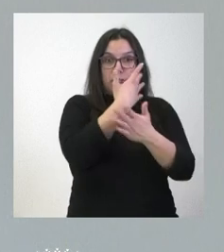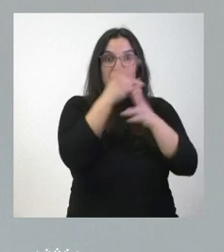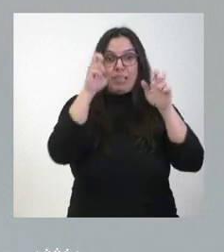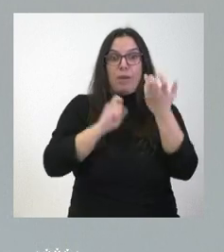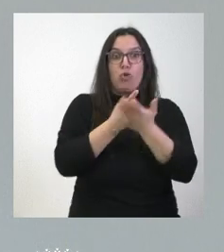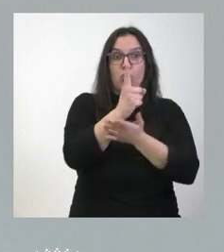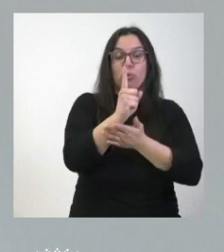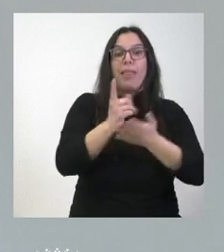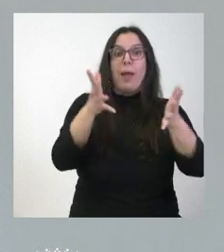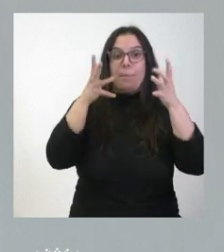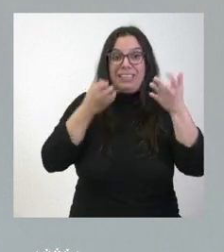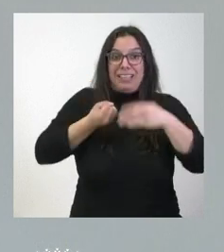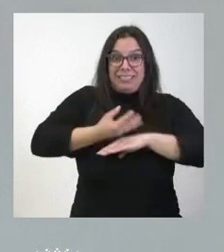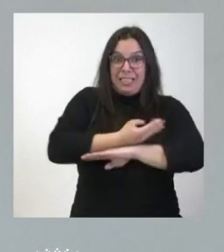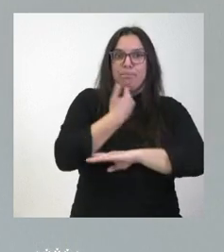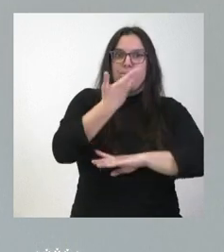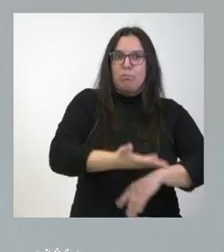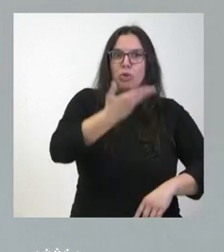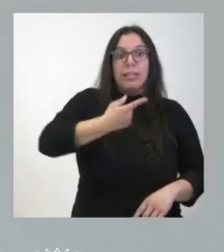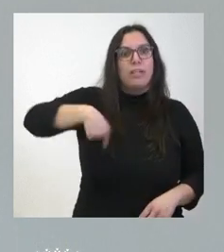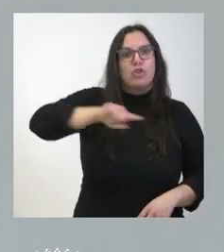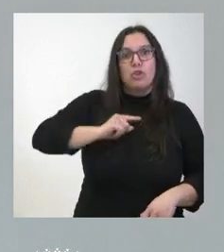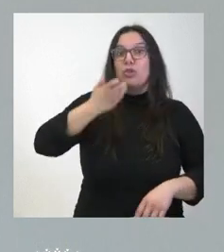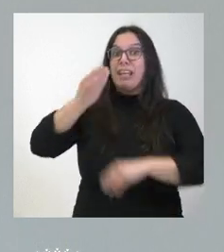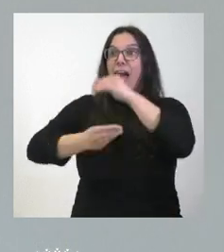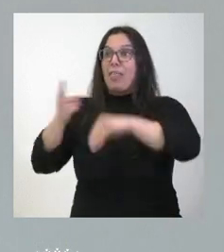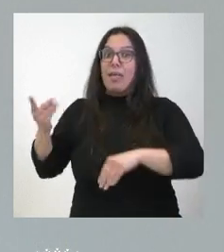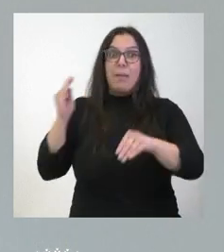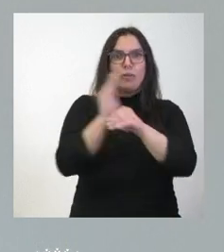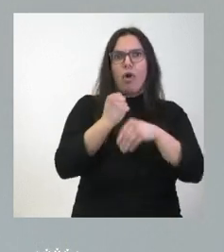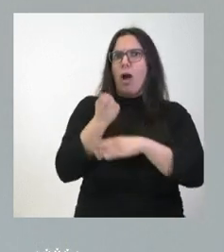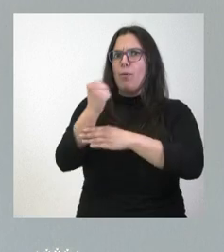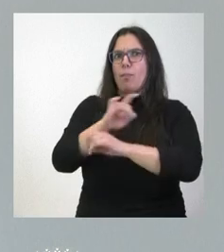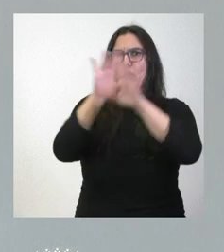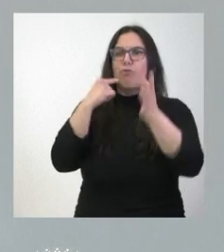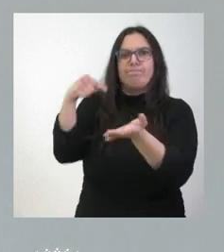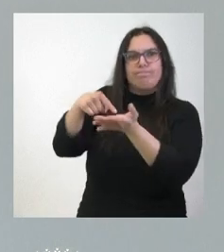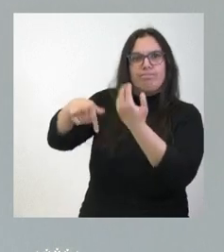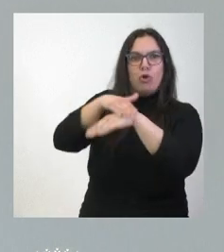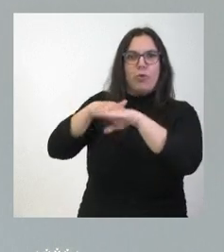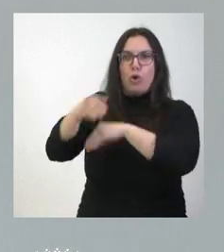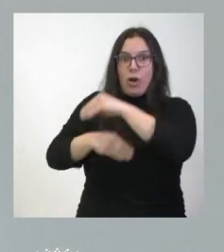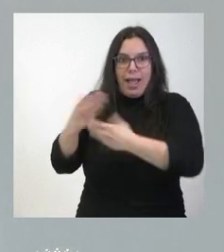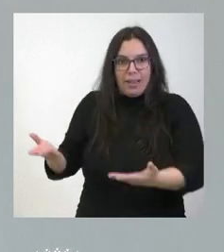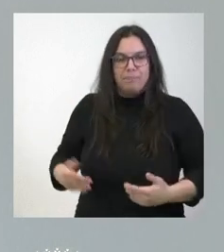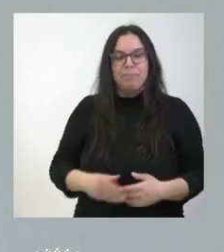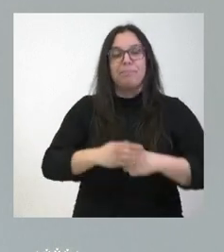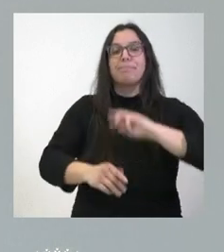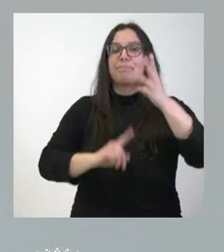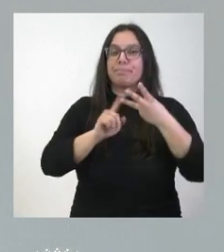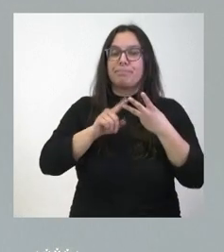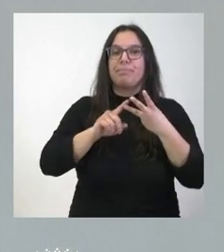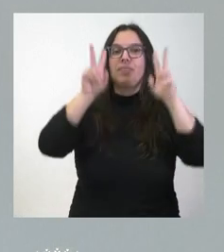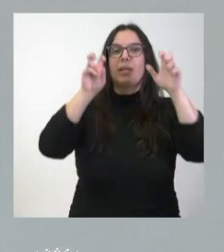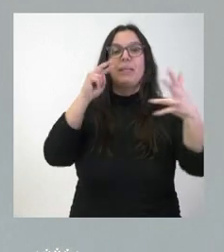importante. Nosotros apoyamos claramente cualquier inversión que se haga en nuestra comunidad autónoma y exigimos al Gobierno que la lleve a cabo. Y, por último, la